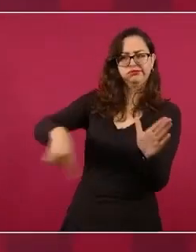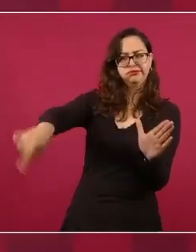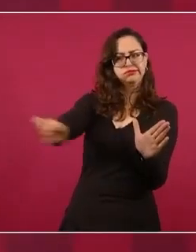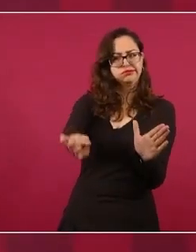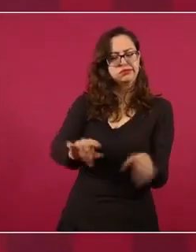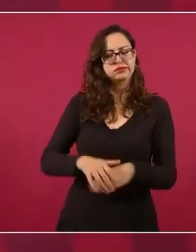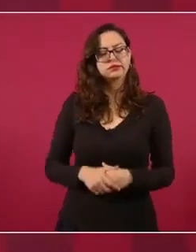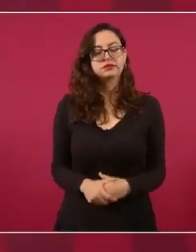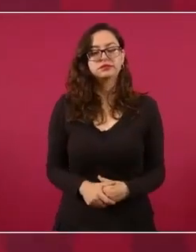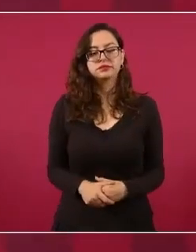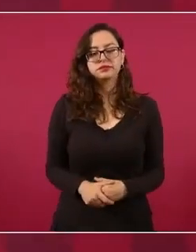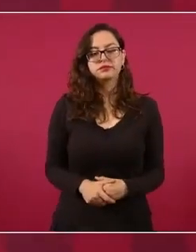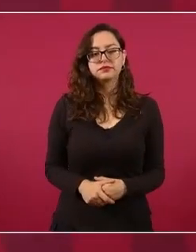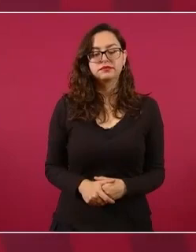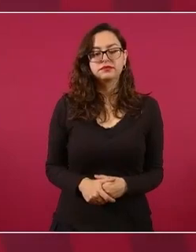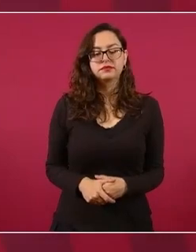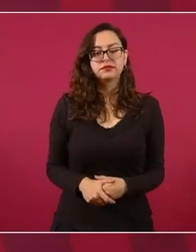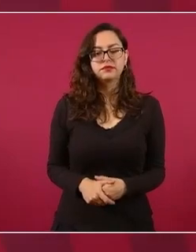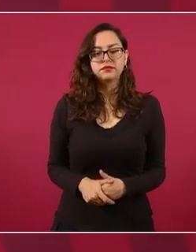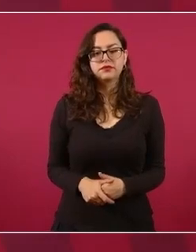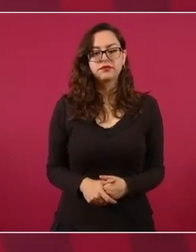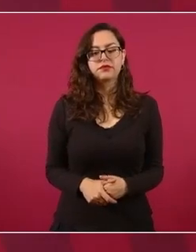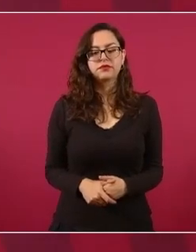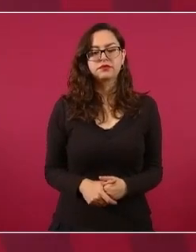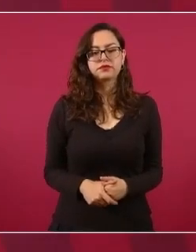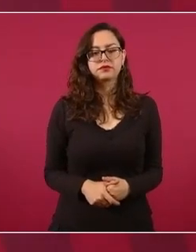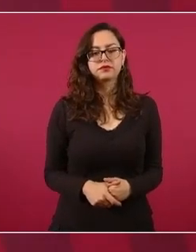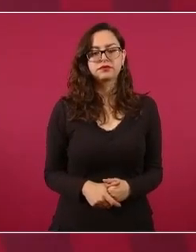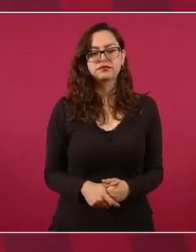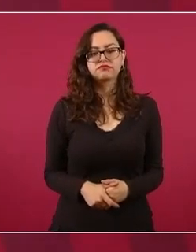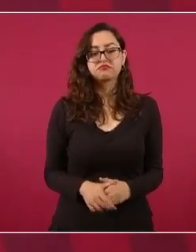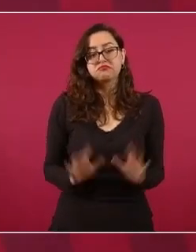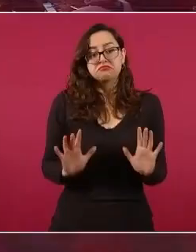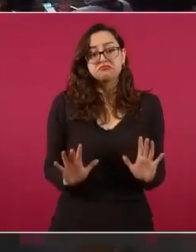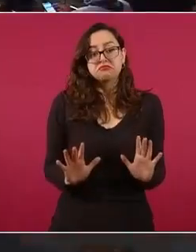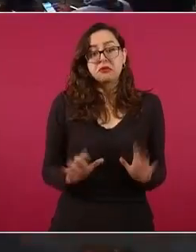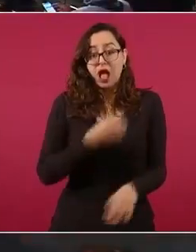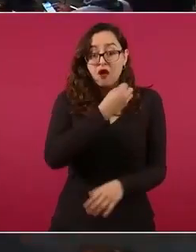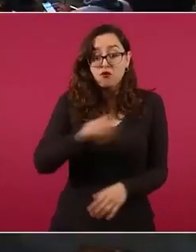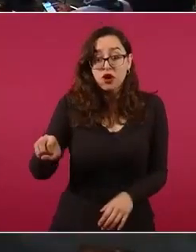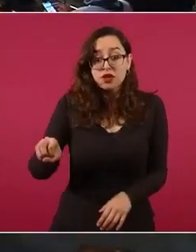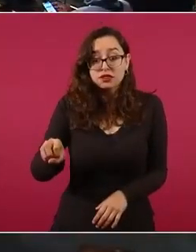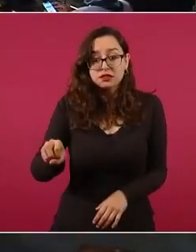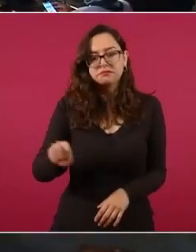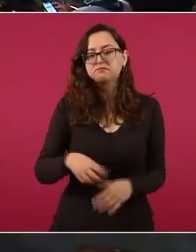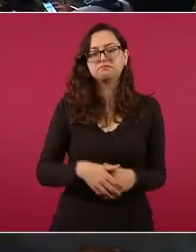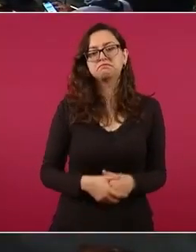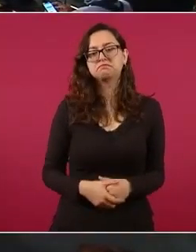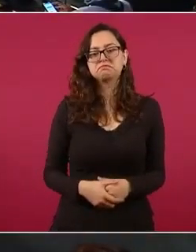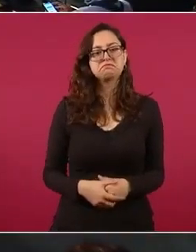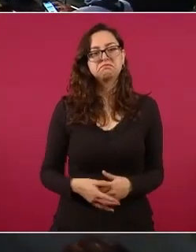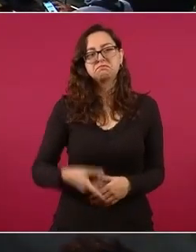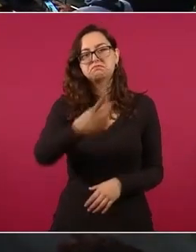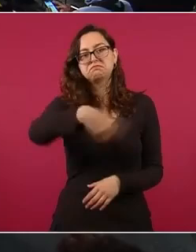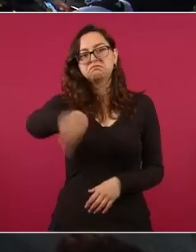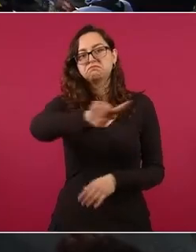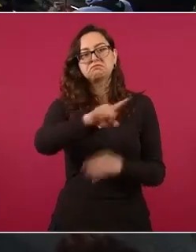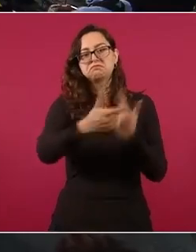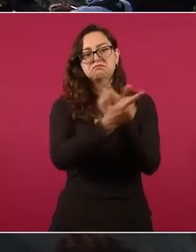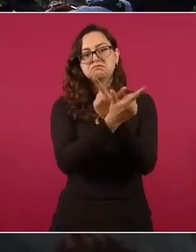obligadas a hacerlo y mucho menos